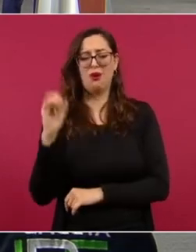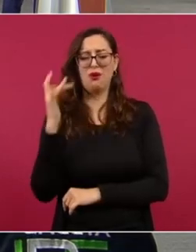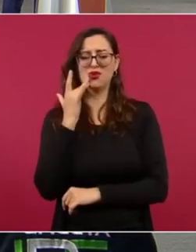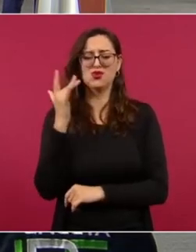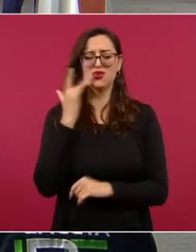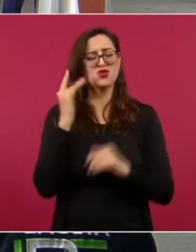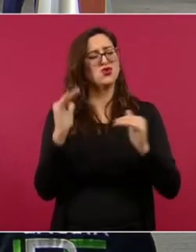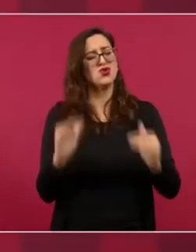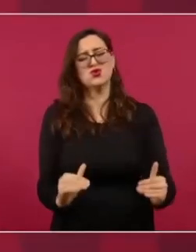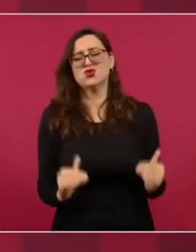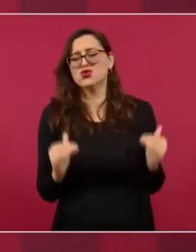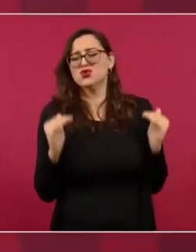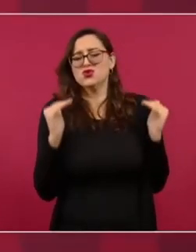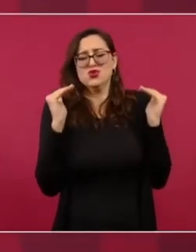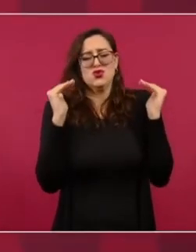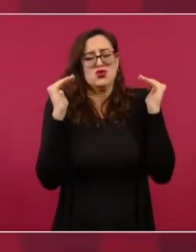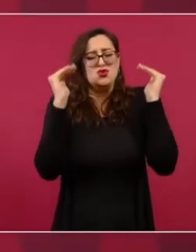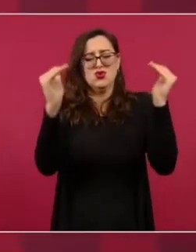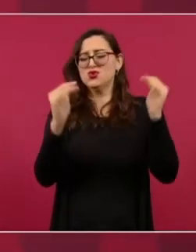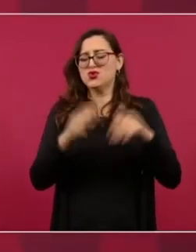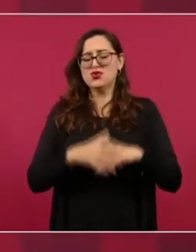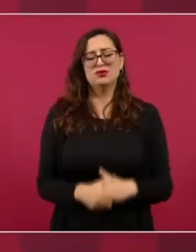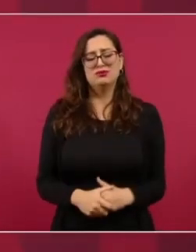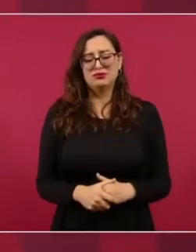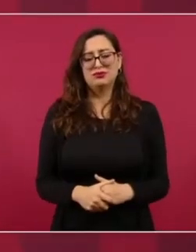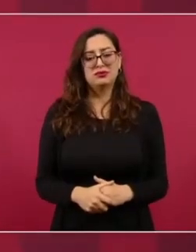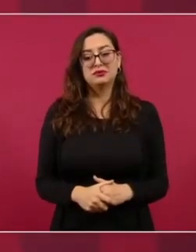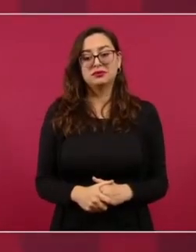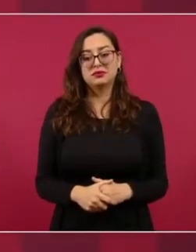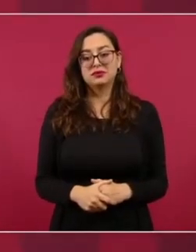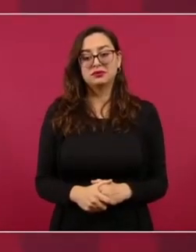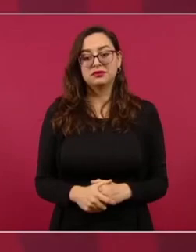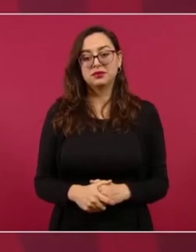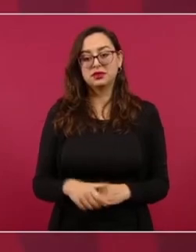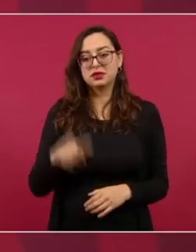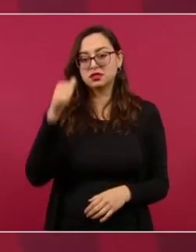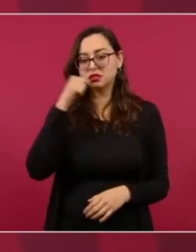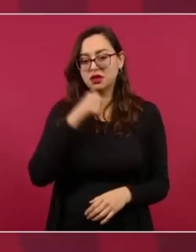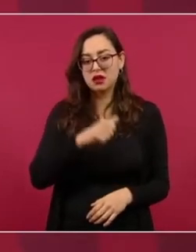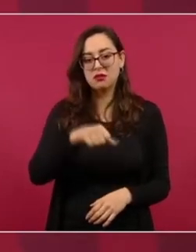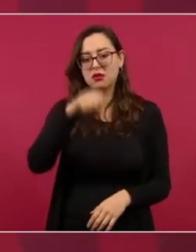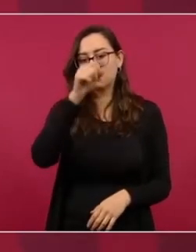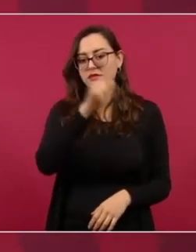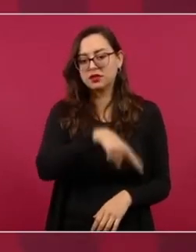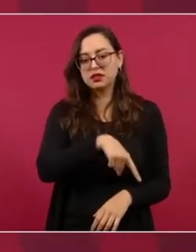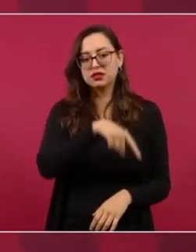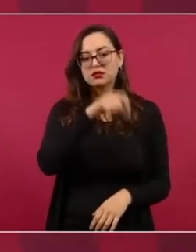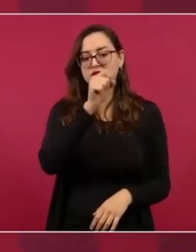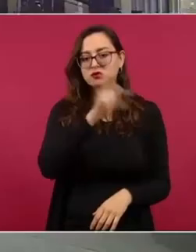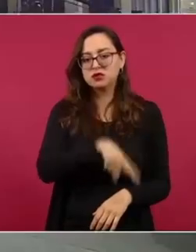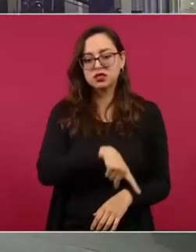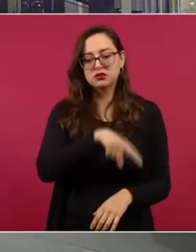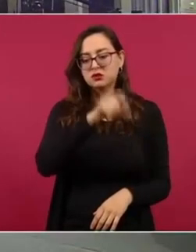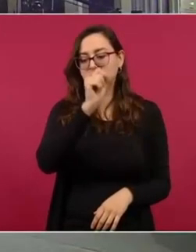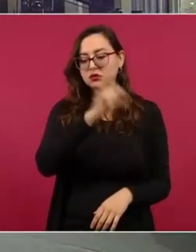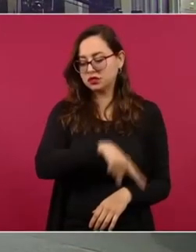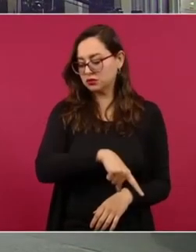mexicanos siempre han apostado a que nos peleemos